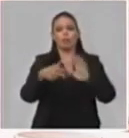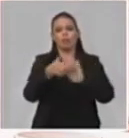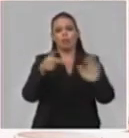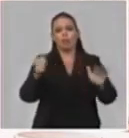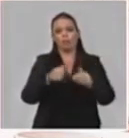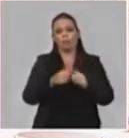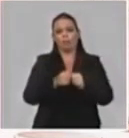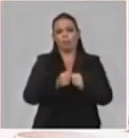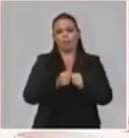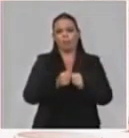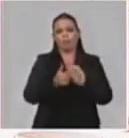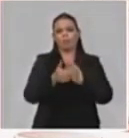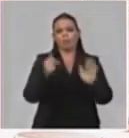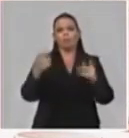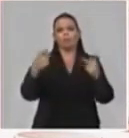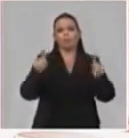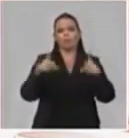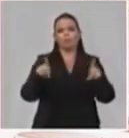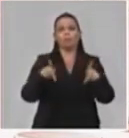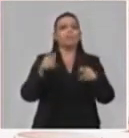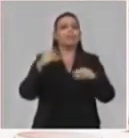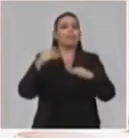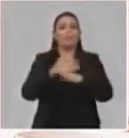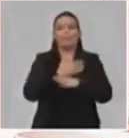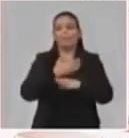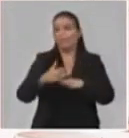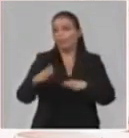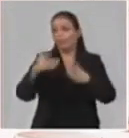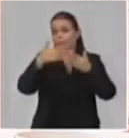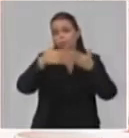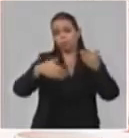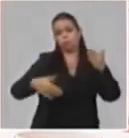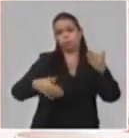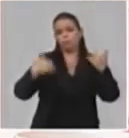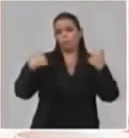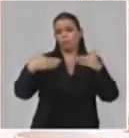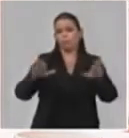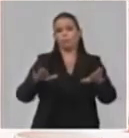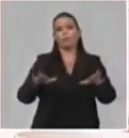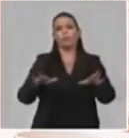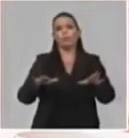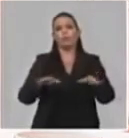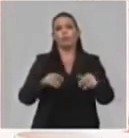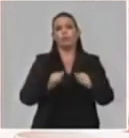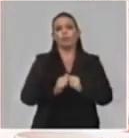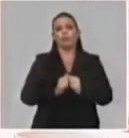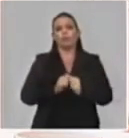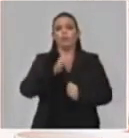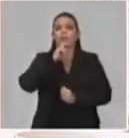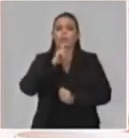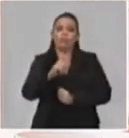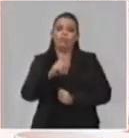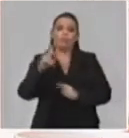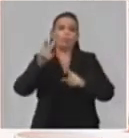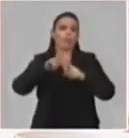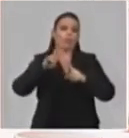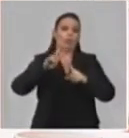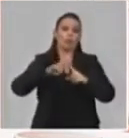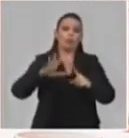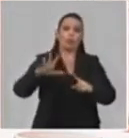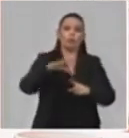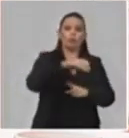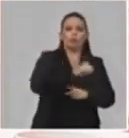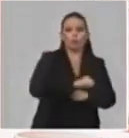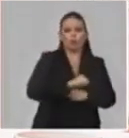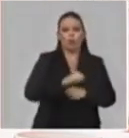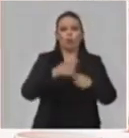por lo tanto, realmente no fue posible darle cobertura, ¿no?, o desarrollar actividades televisivas para todas, pero de todos